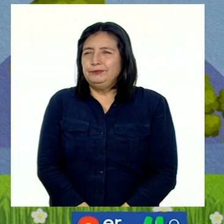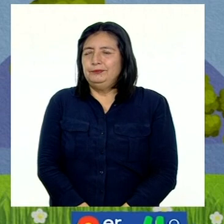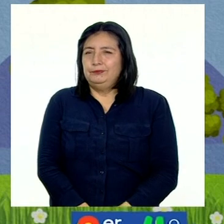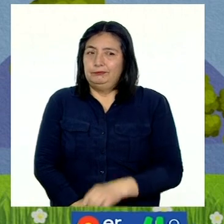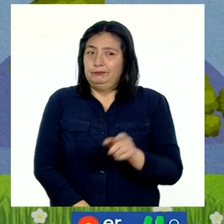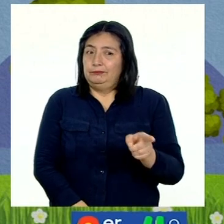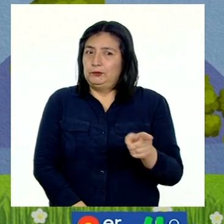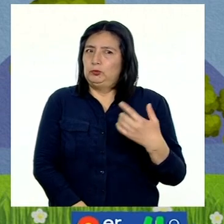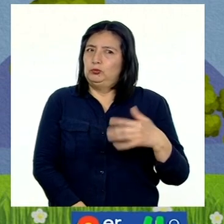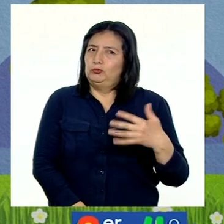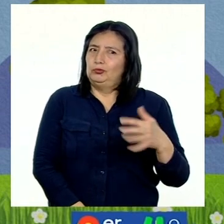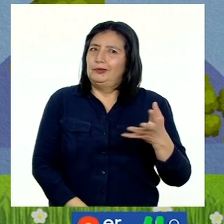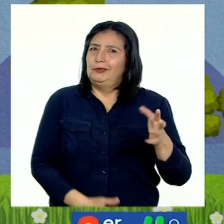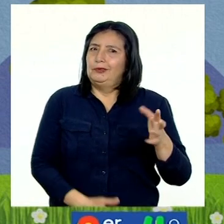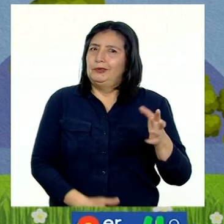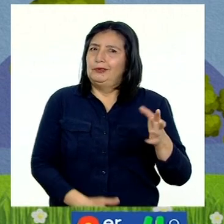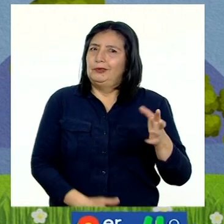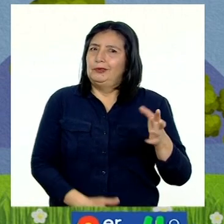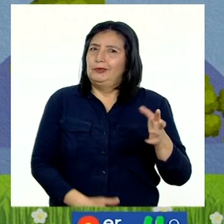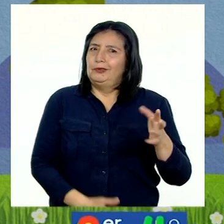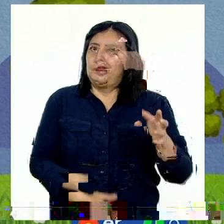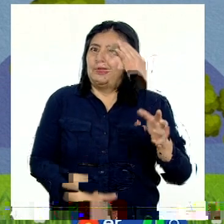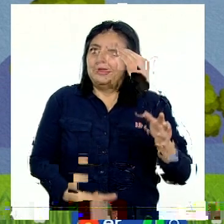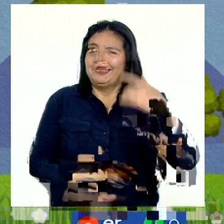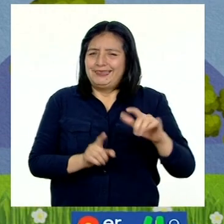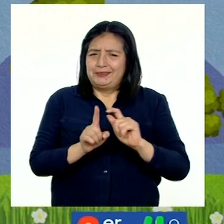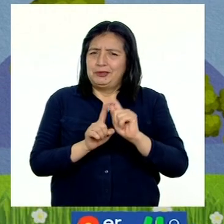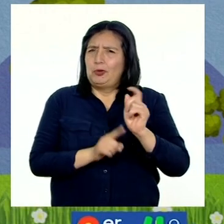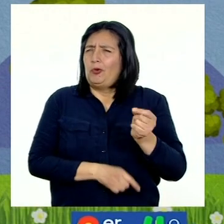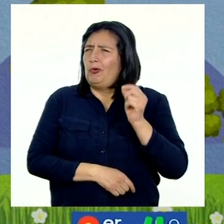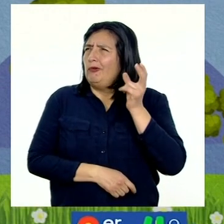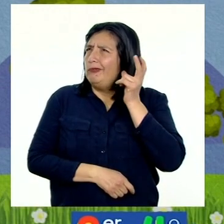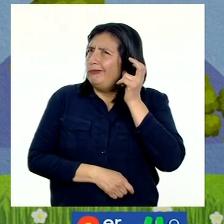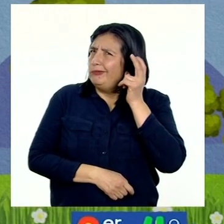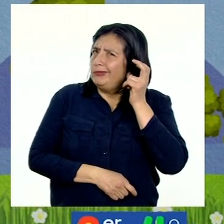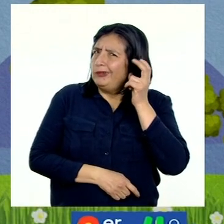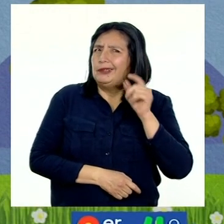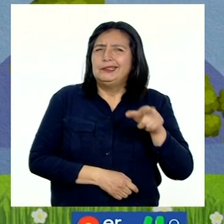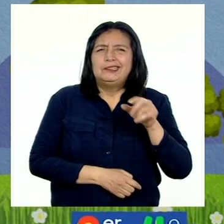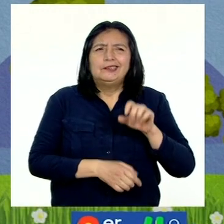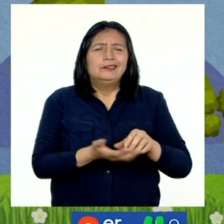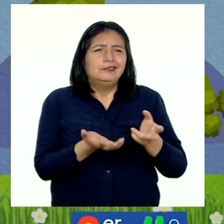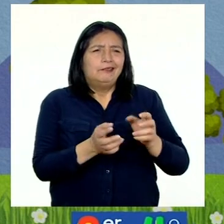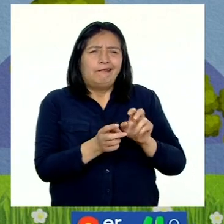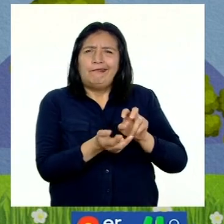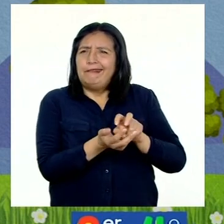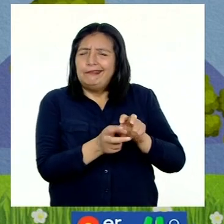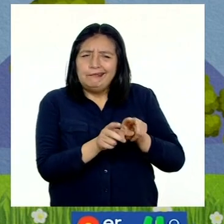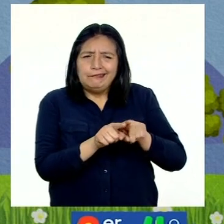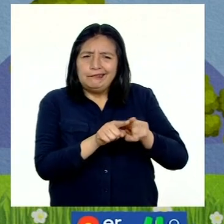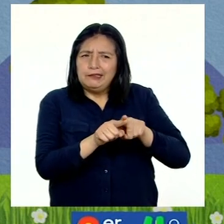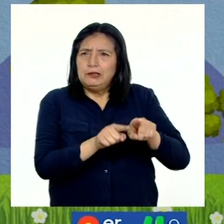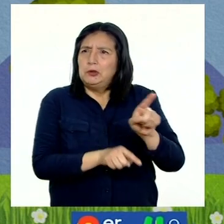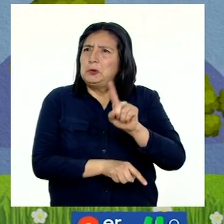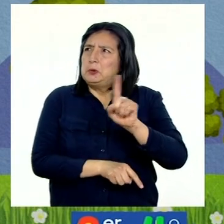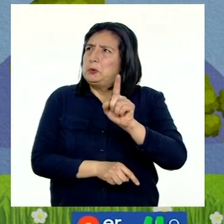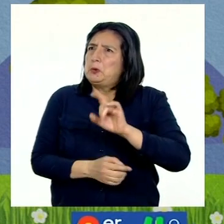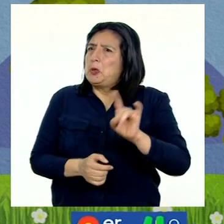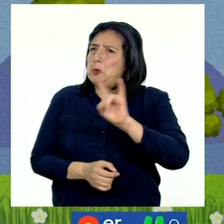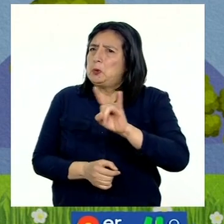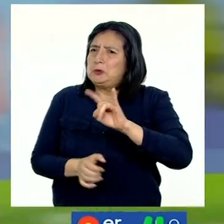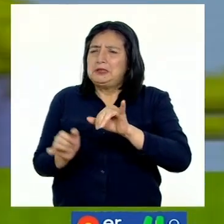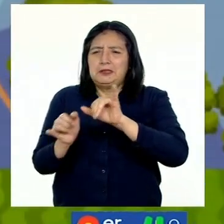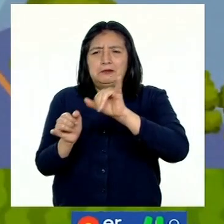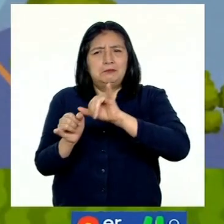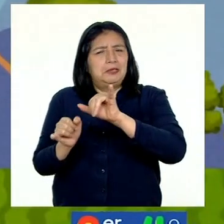Es increíble que se puede escuchar la temperatura solo con el sonido que imite el grillo y sin usar un instrumento